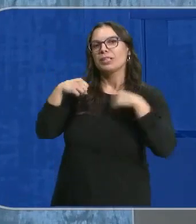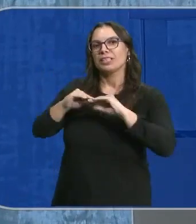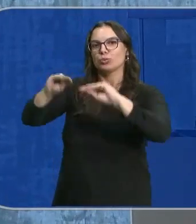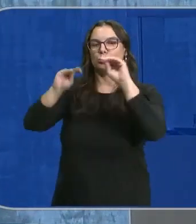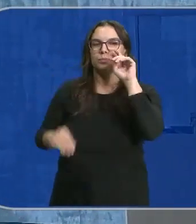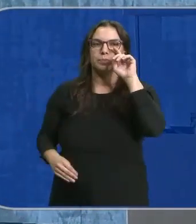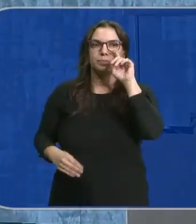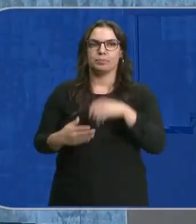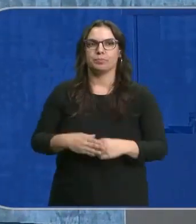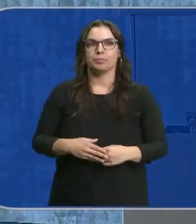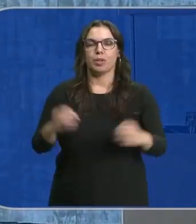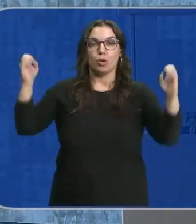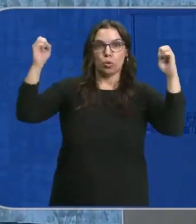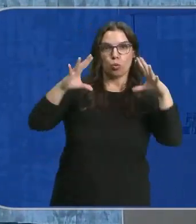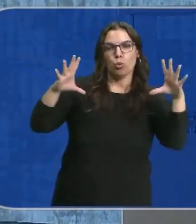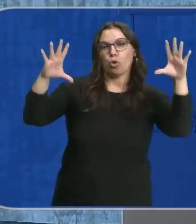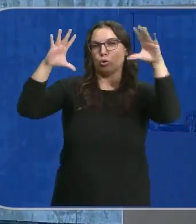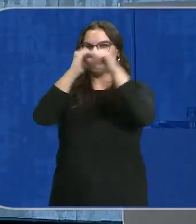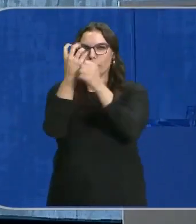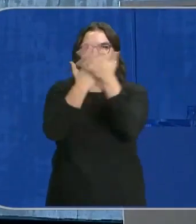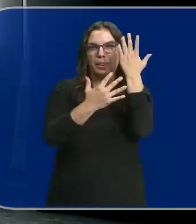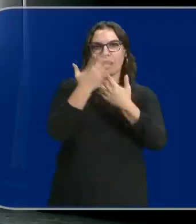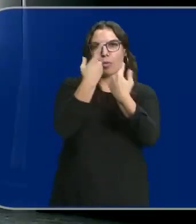Juegos de luces y sombras, música...